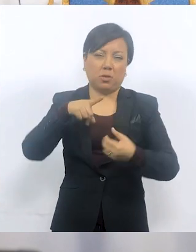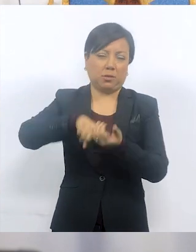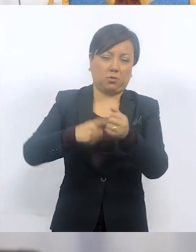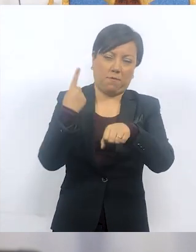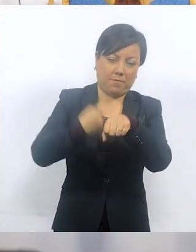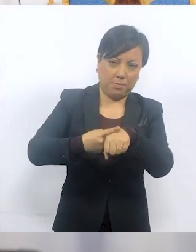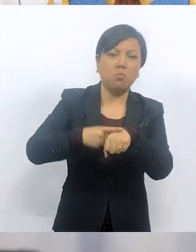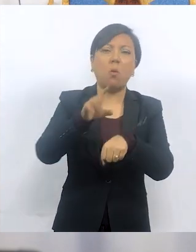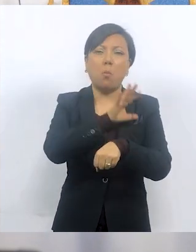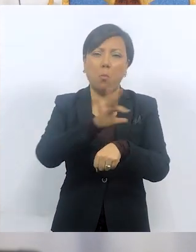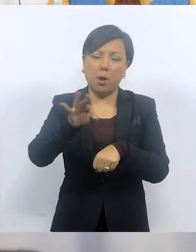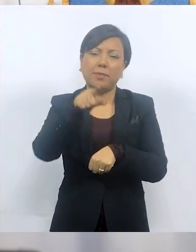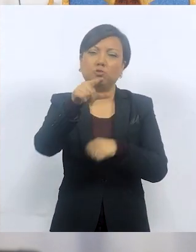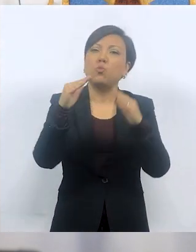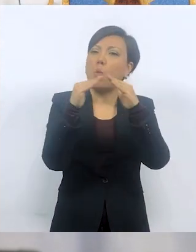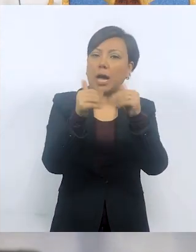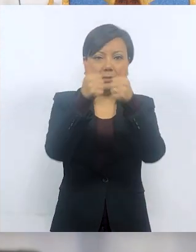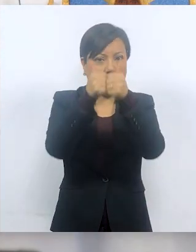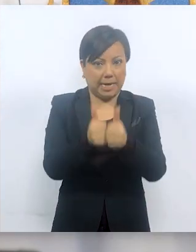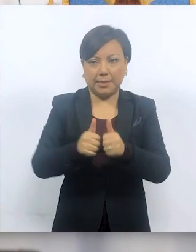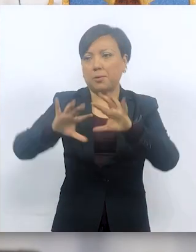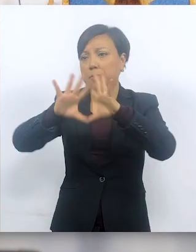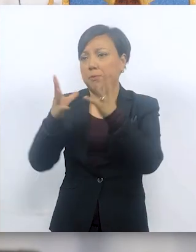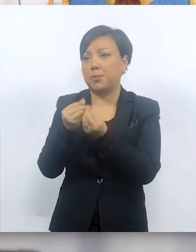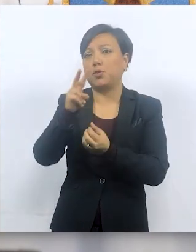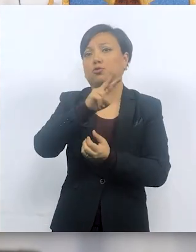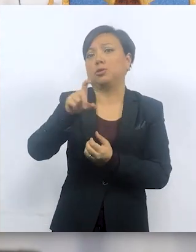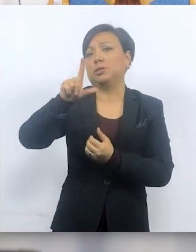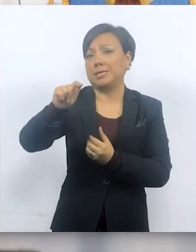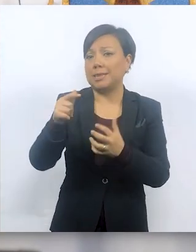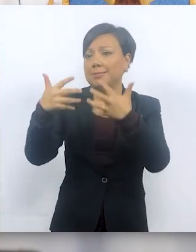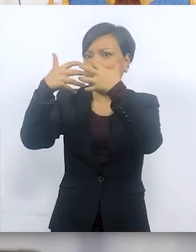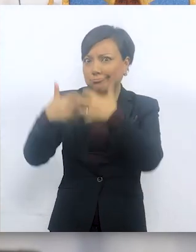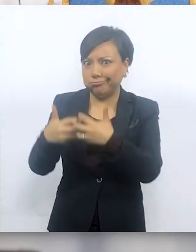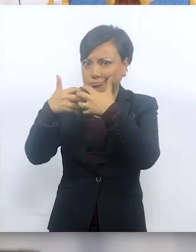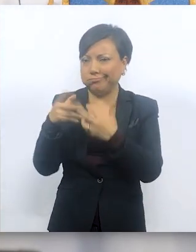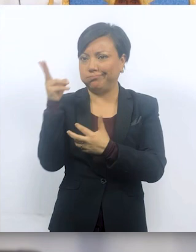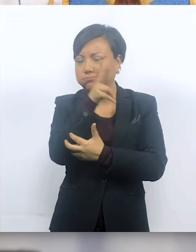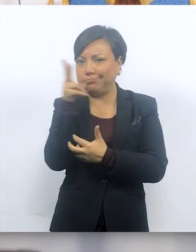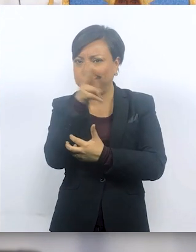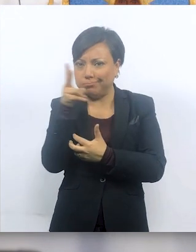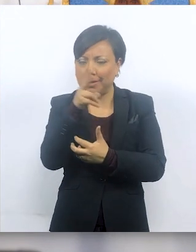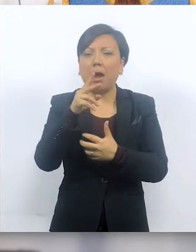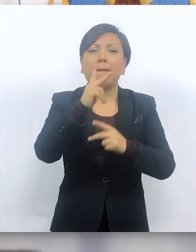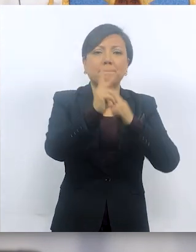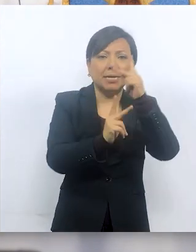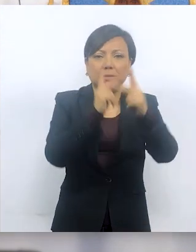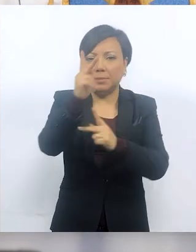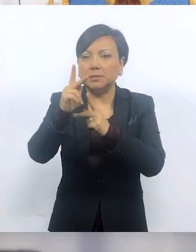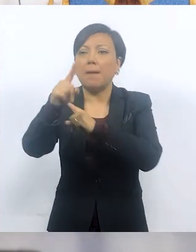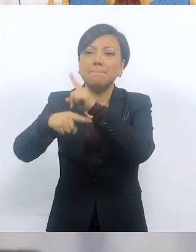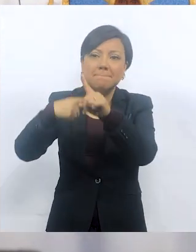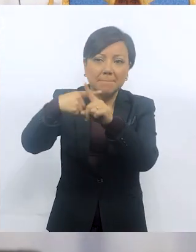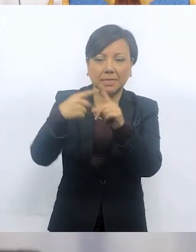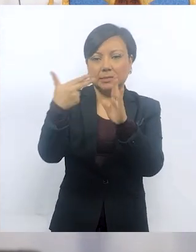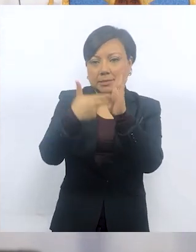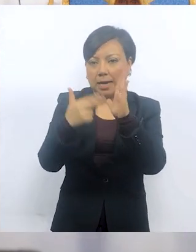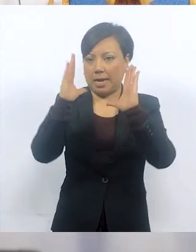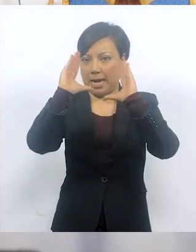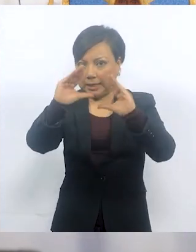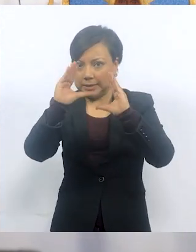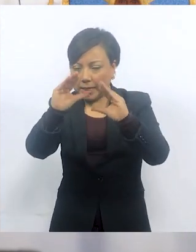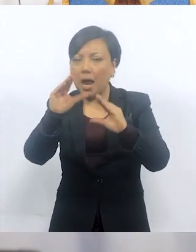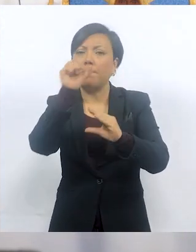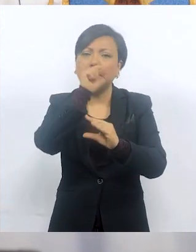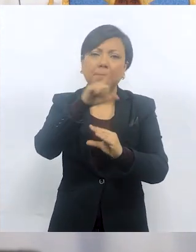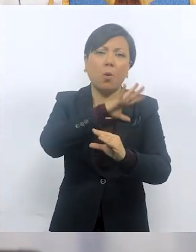concentradores de oxígeno para pacientes que puedan ser atendidos en su domicilio. Son un total de 270 concentradores de oxígeno que serán acompañados